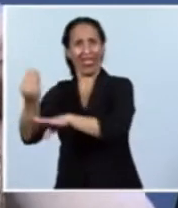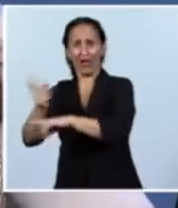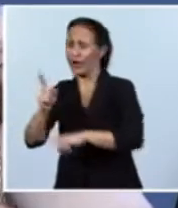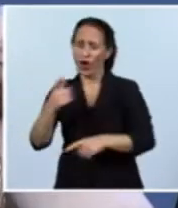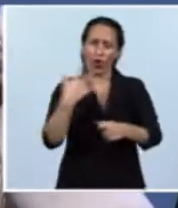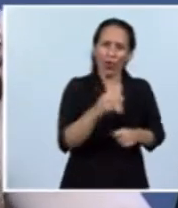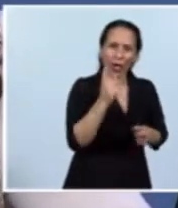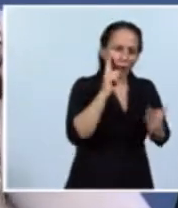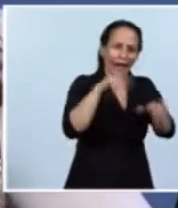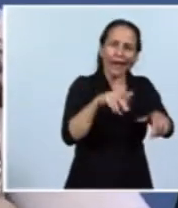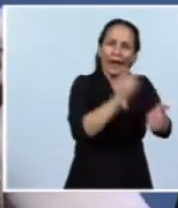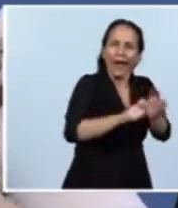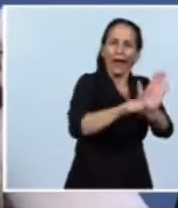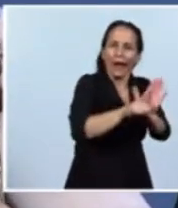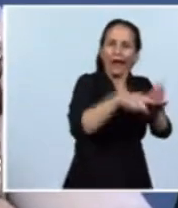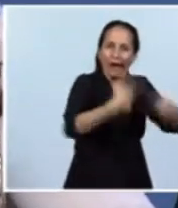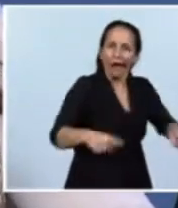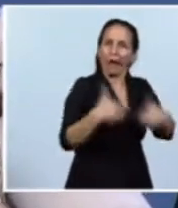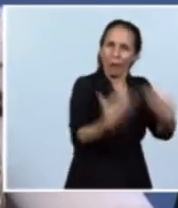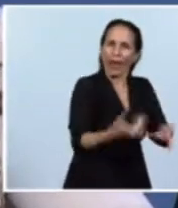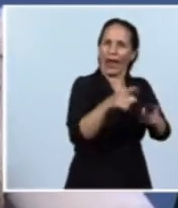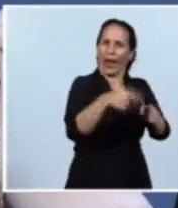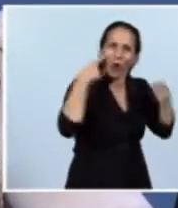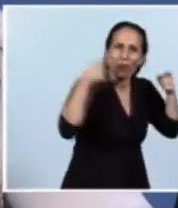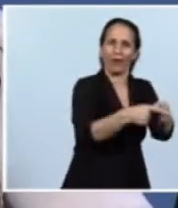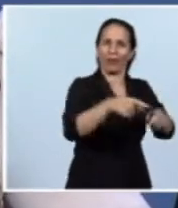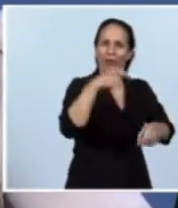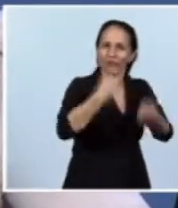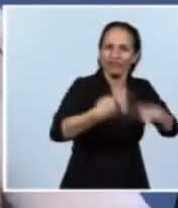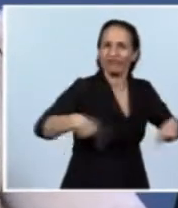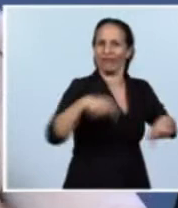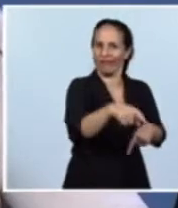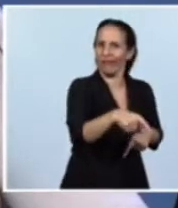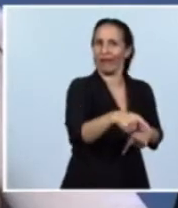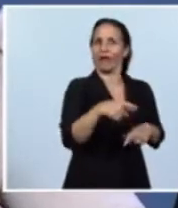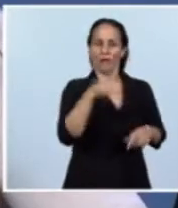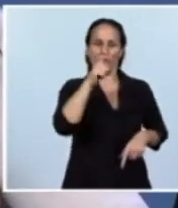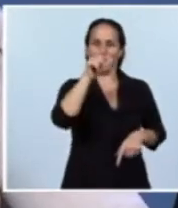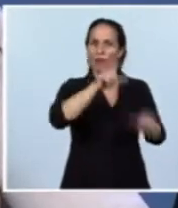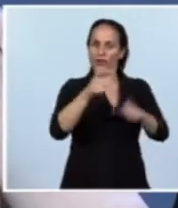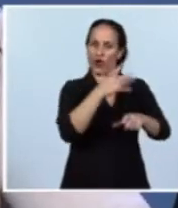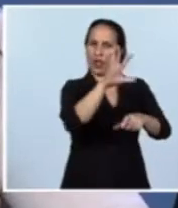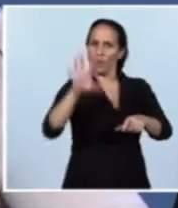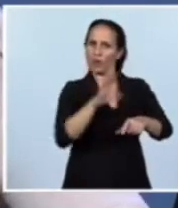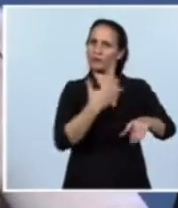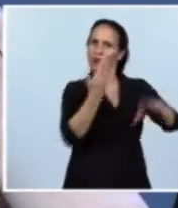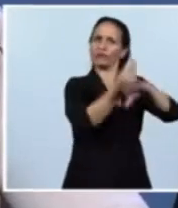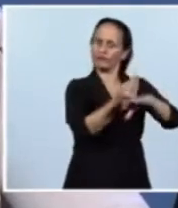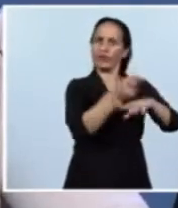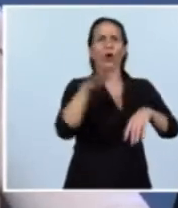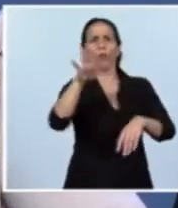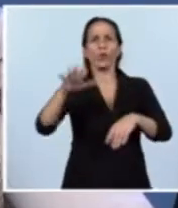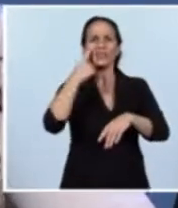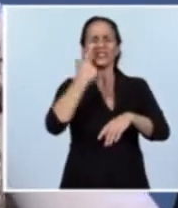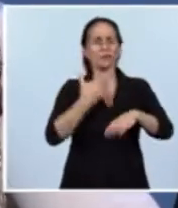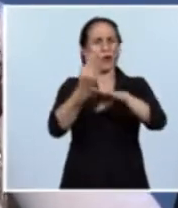gente necesita tener una dirigencia responsable al frente de los gobiernos provinciales, municipales